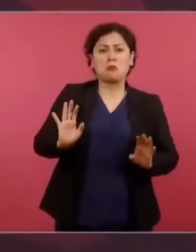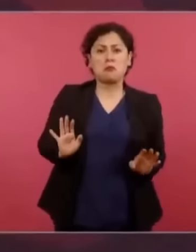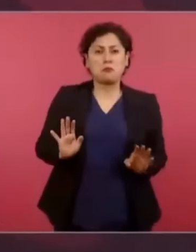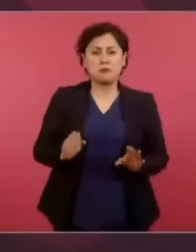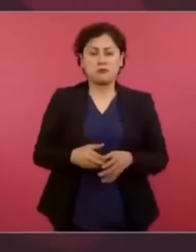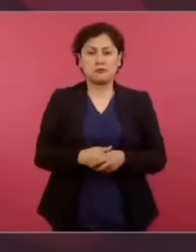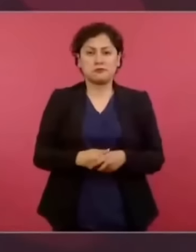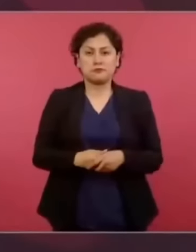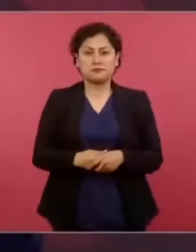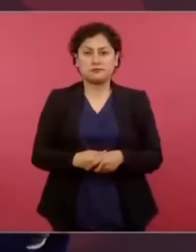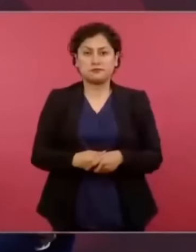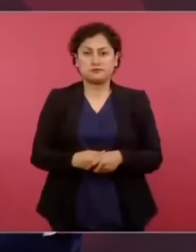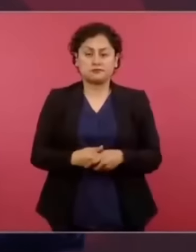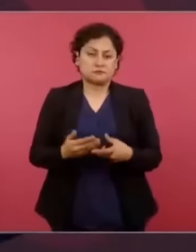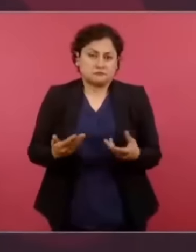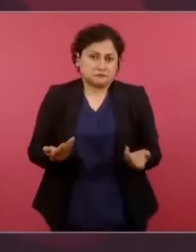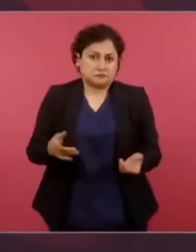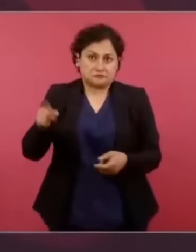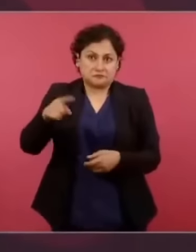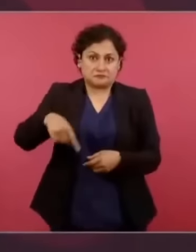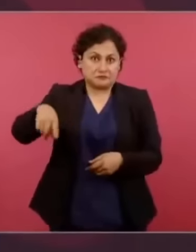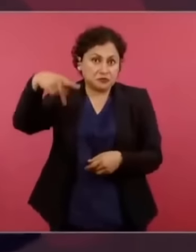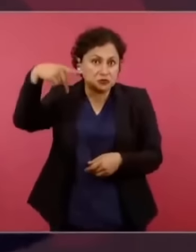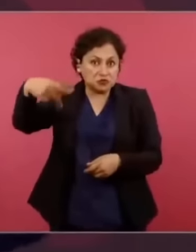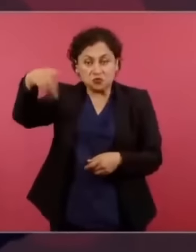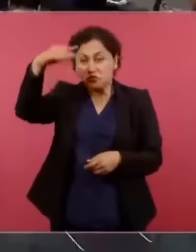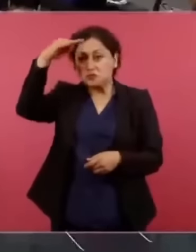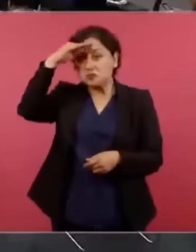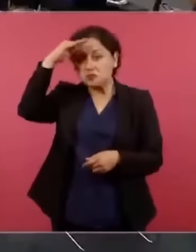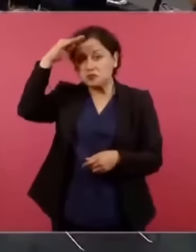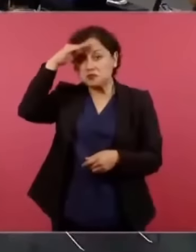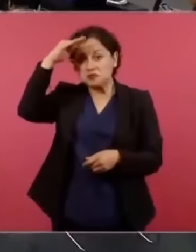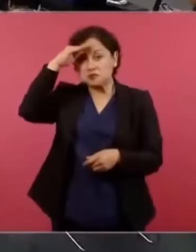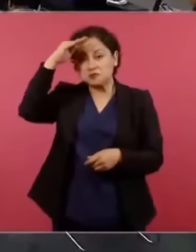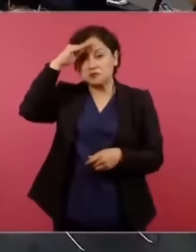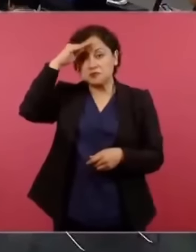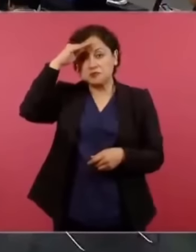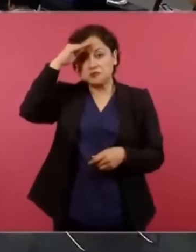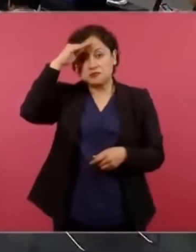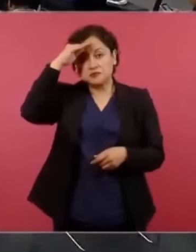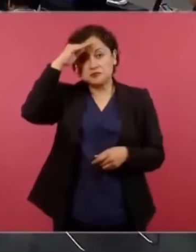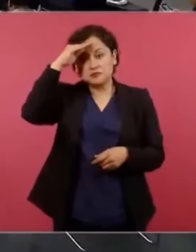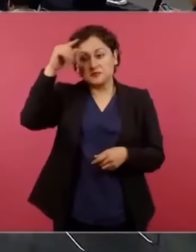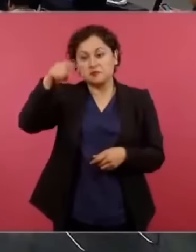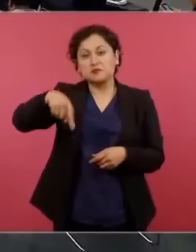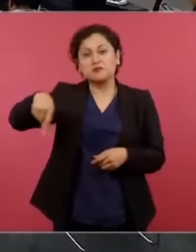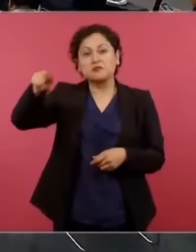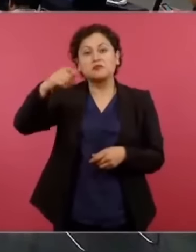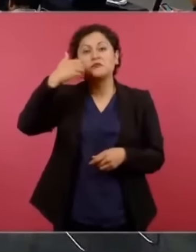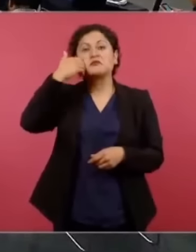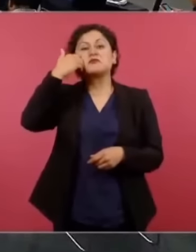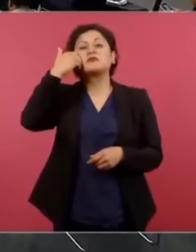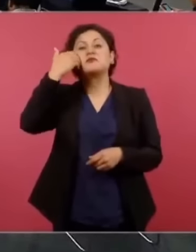Así querían que se aceptara la corrupción,